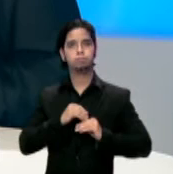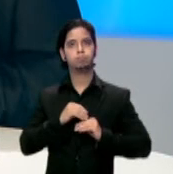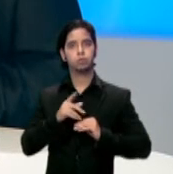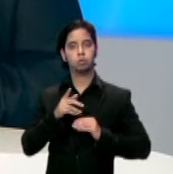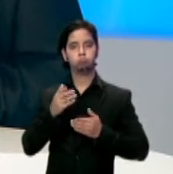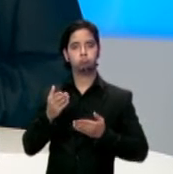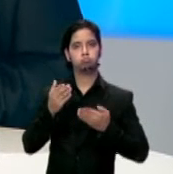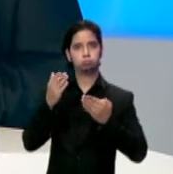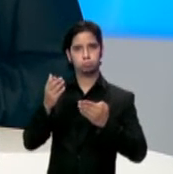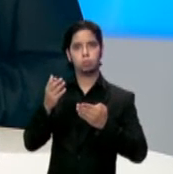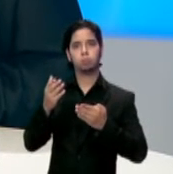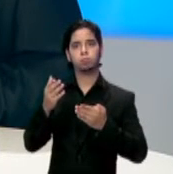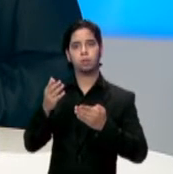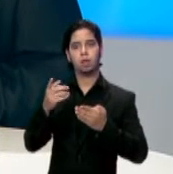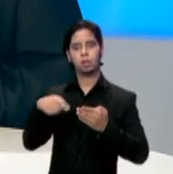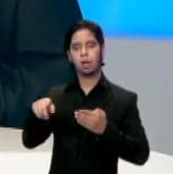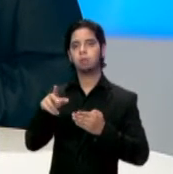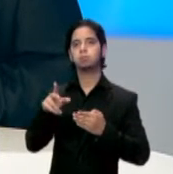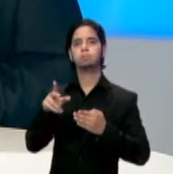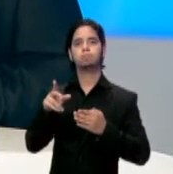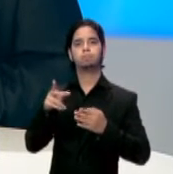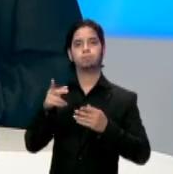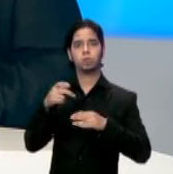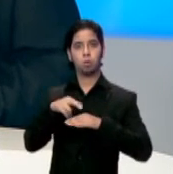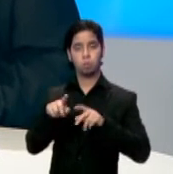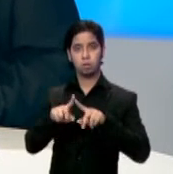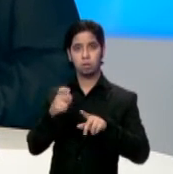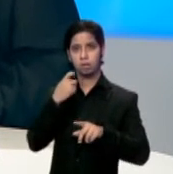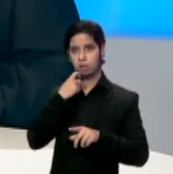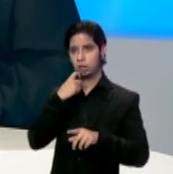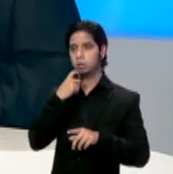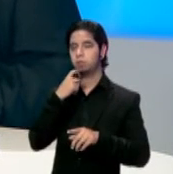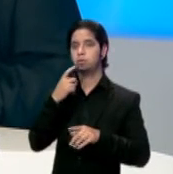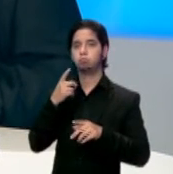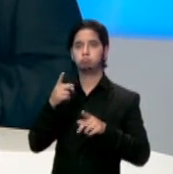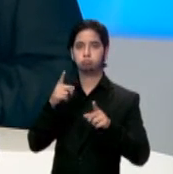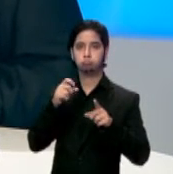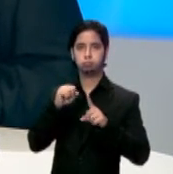agradecimiento al desempeño en estos recientes eventos deportivos internacionales.